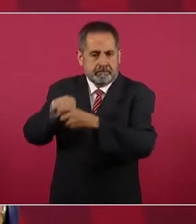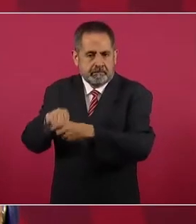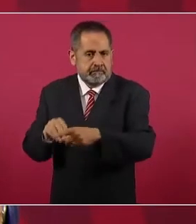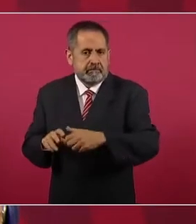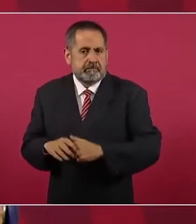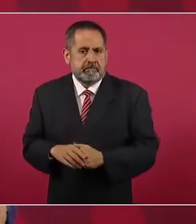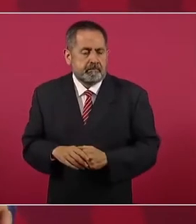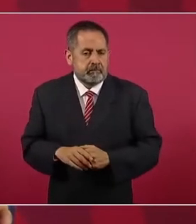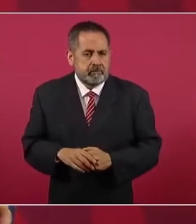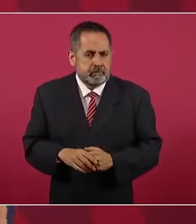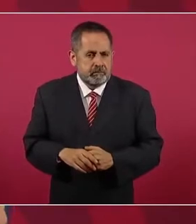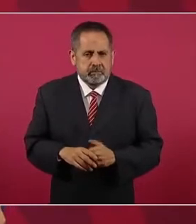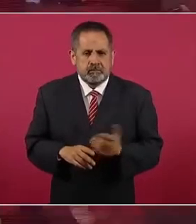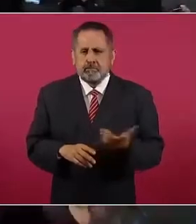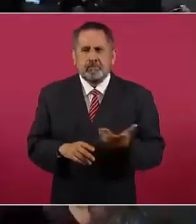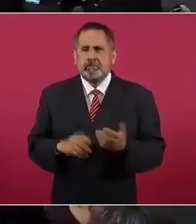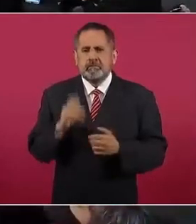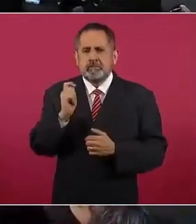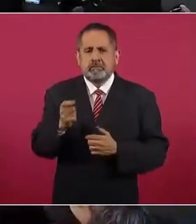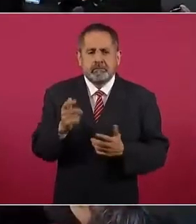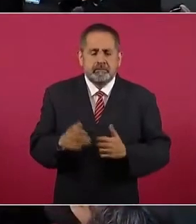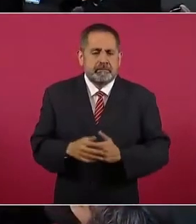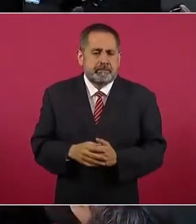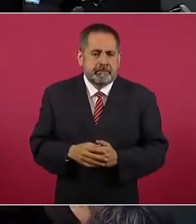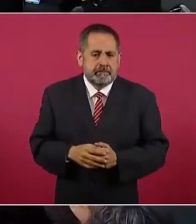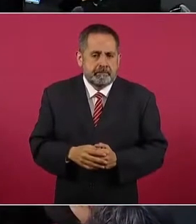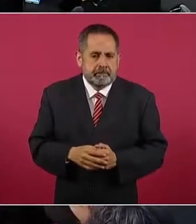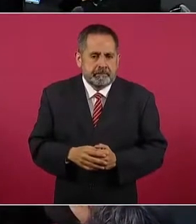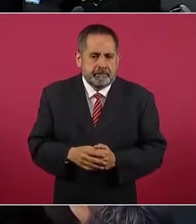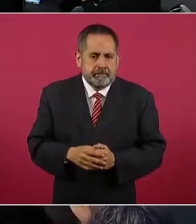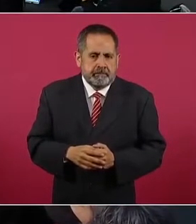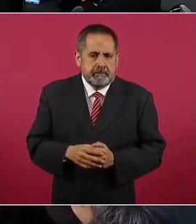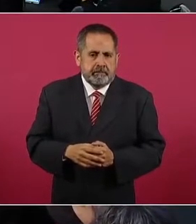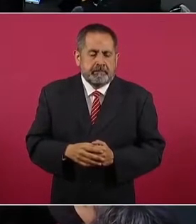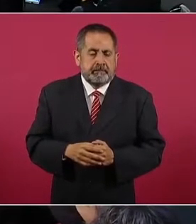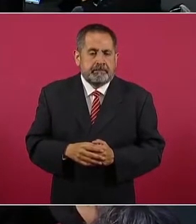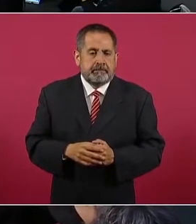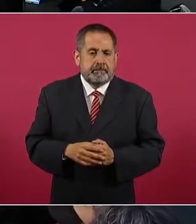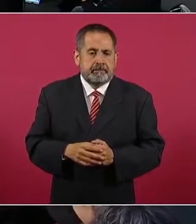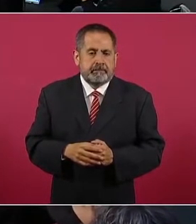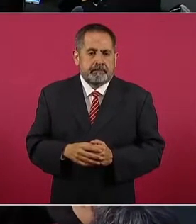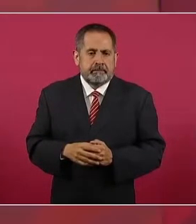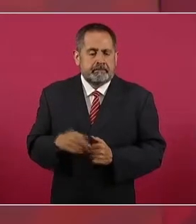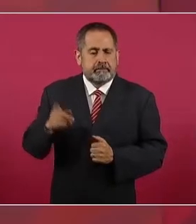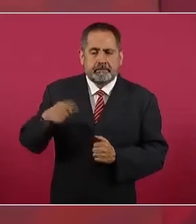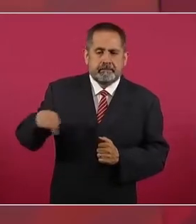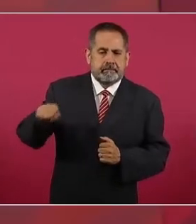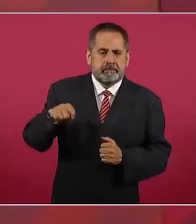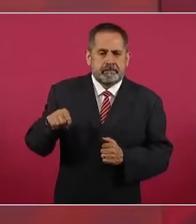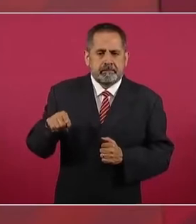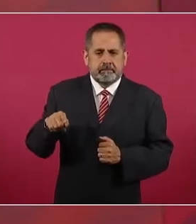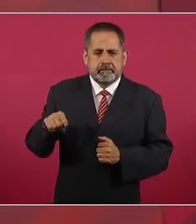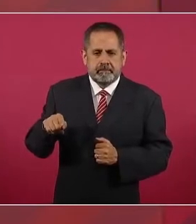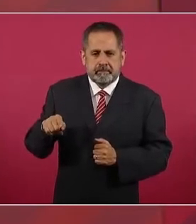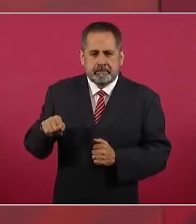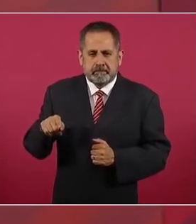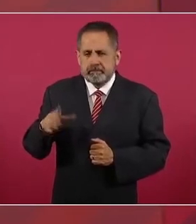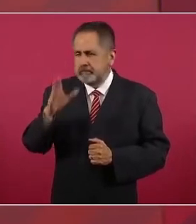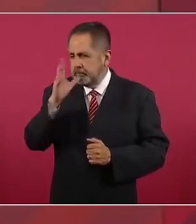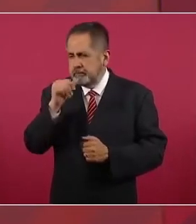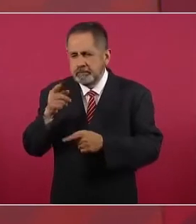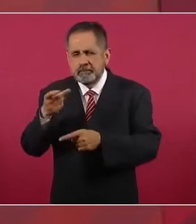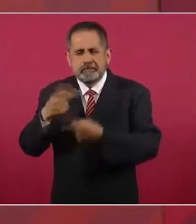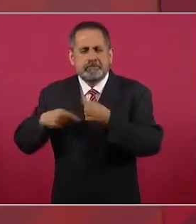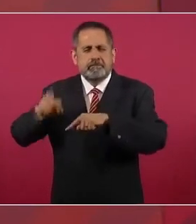No quiere decir de que no puedan darle marcha atrás.